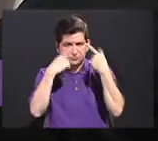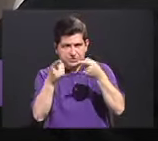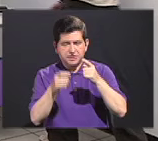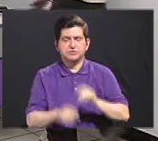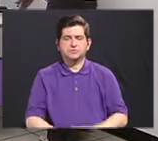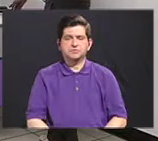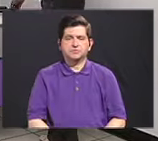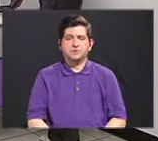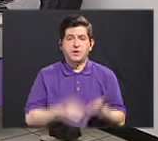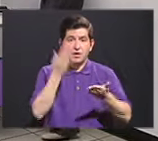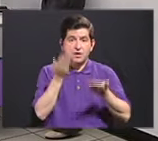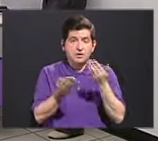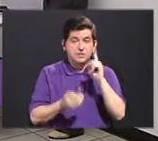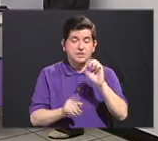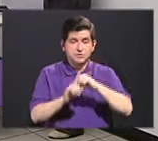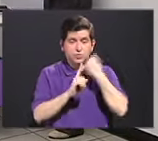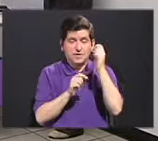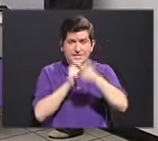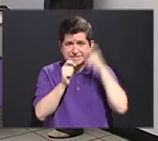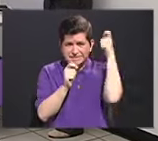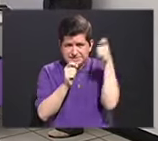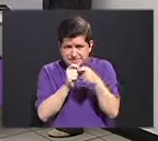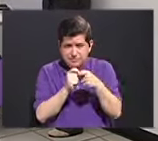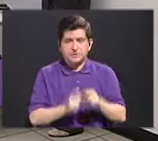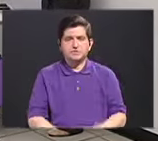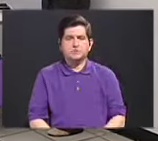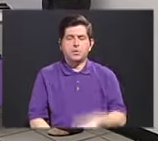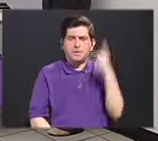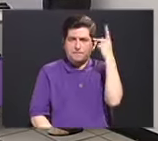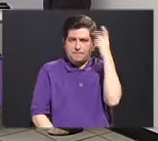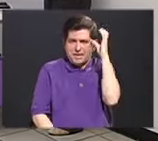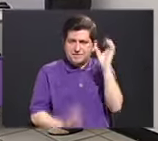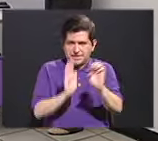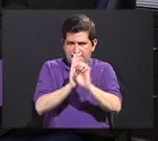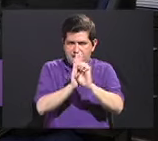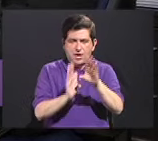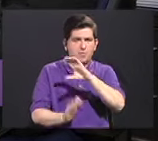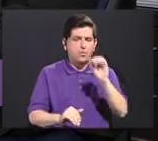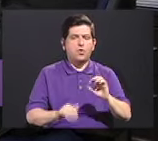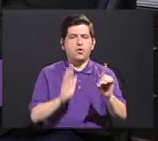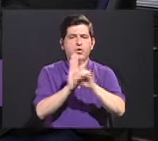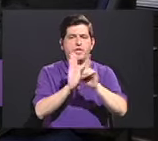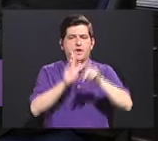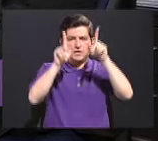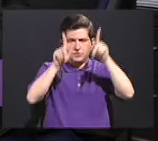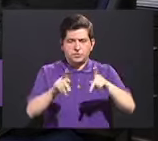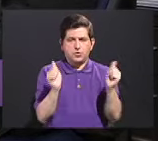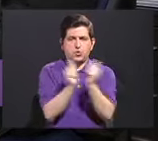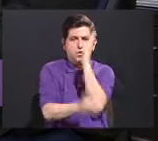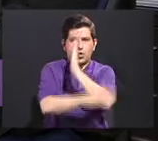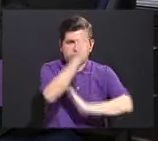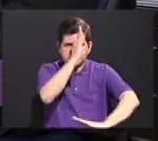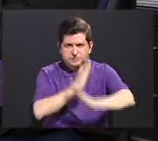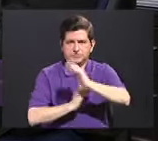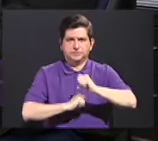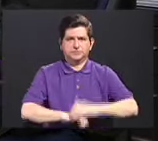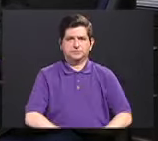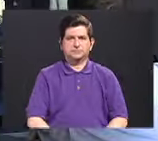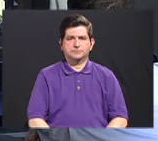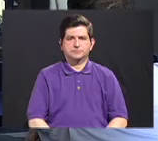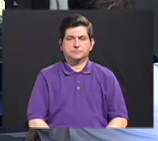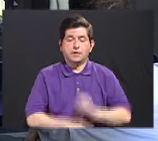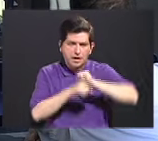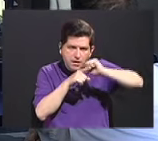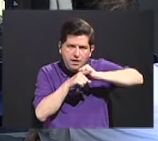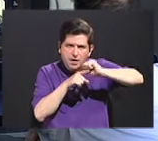presencial, ya sea sobre una condición específica como parálisis cerebral o sobre los derechos de las personas con discapacidad.